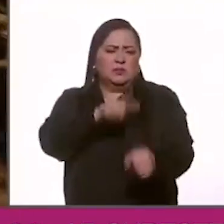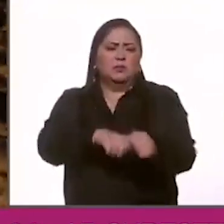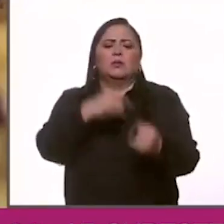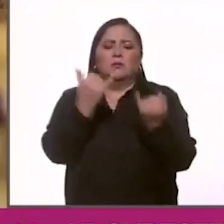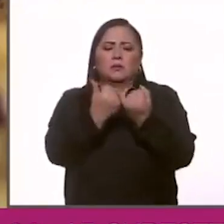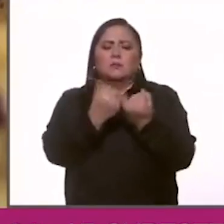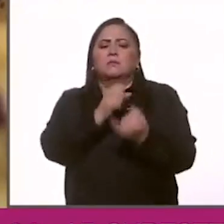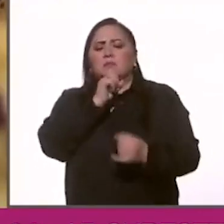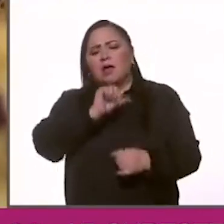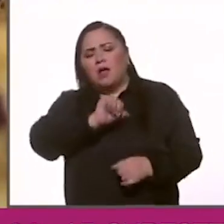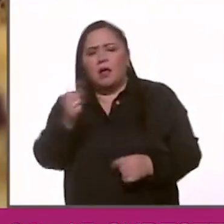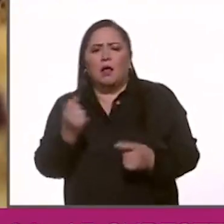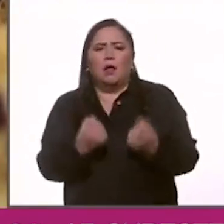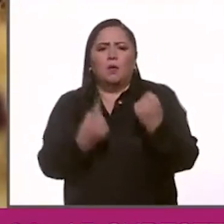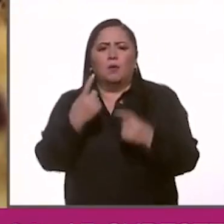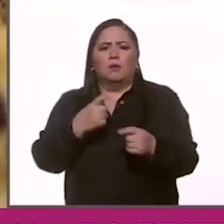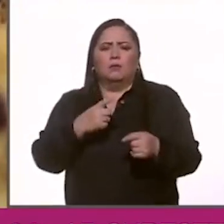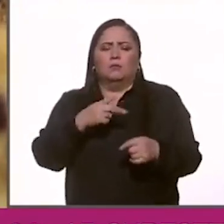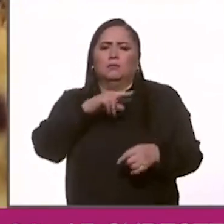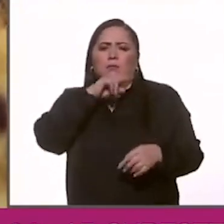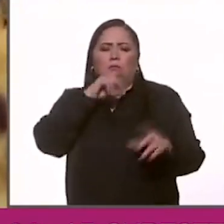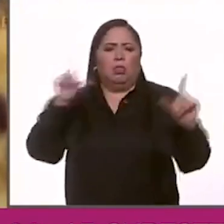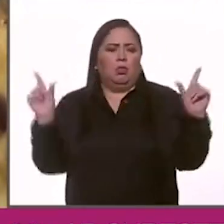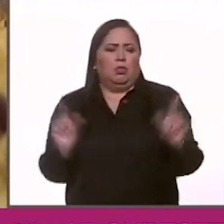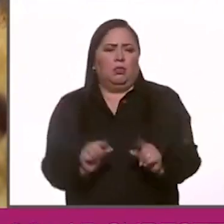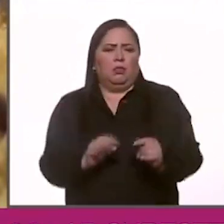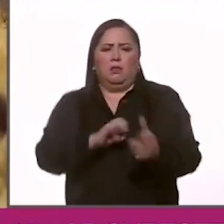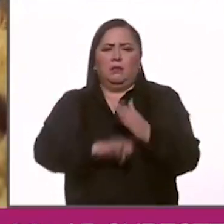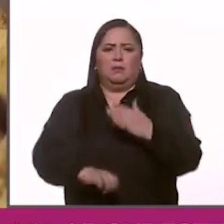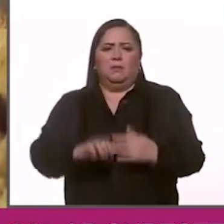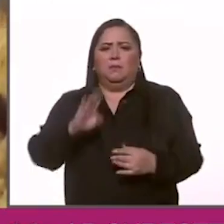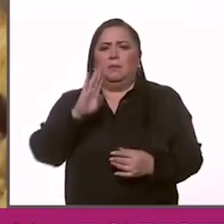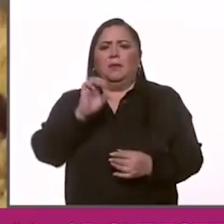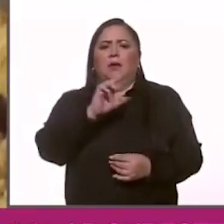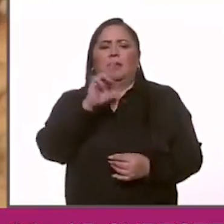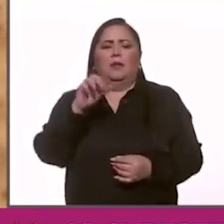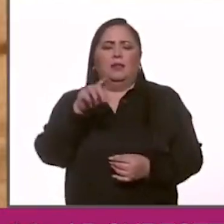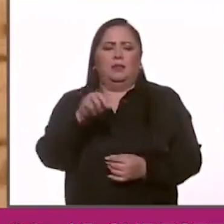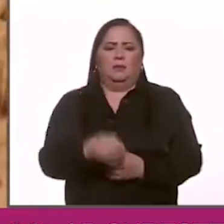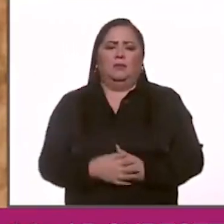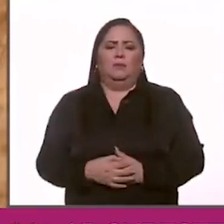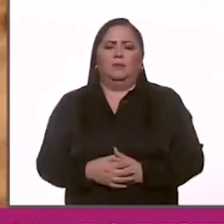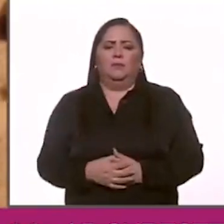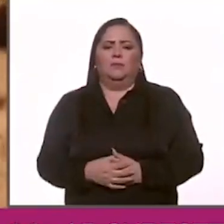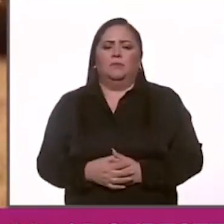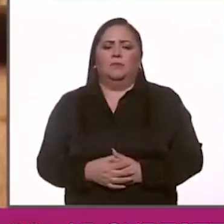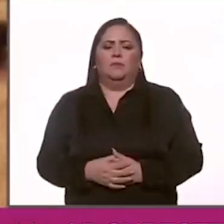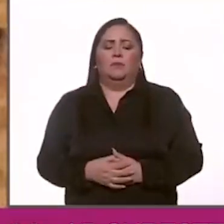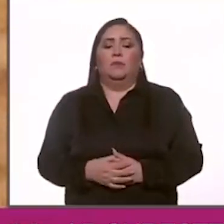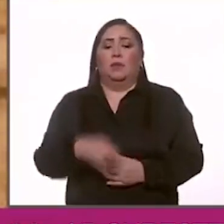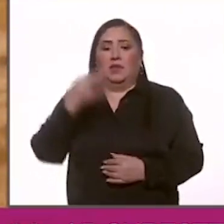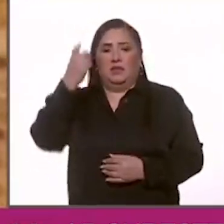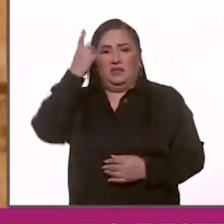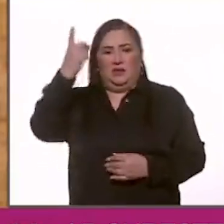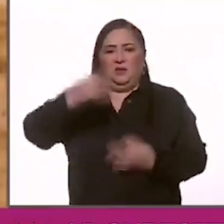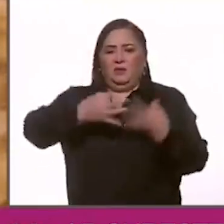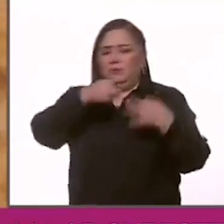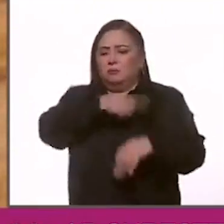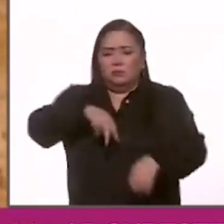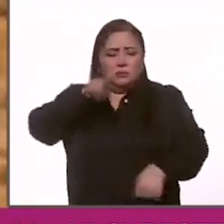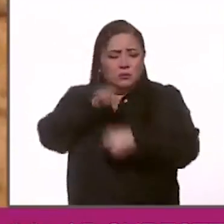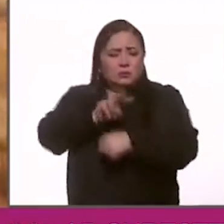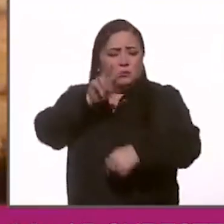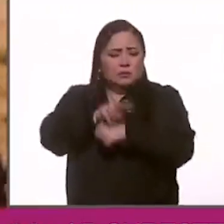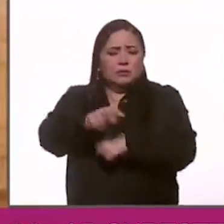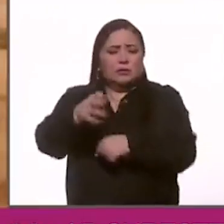también algunas especies en peligro de extinción, como el berrendo, por ejemplo. Los ejidatarios han monitoreado a